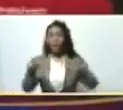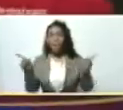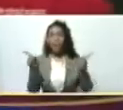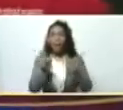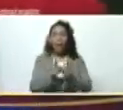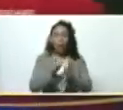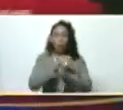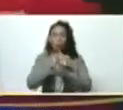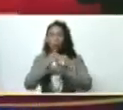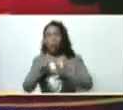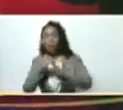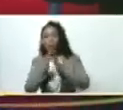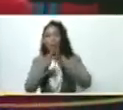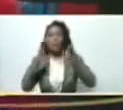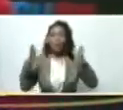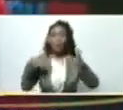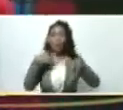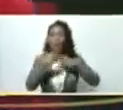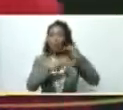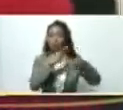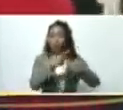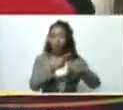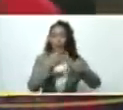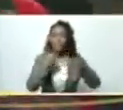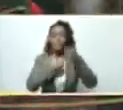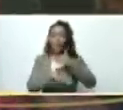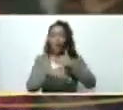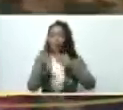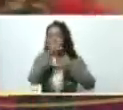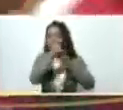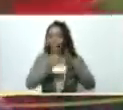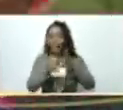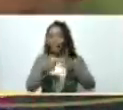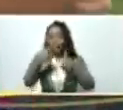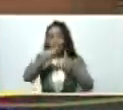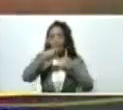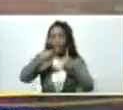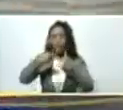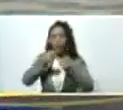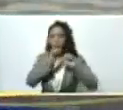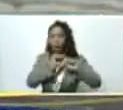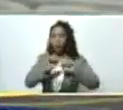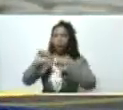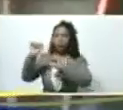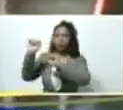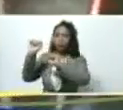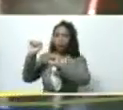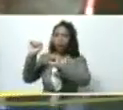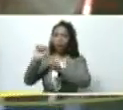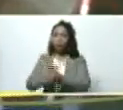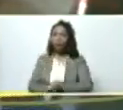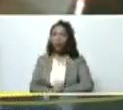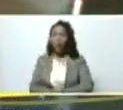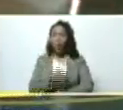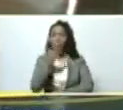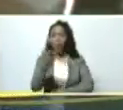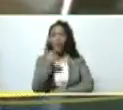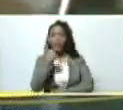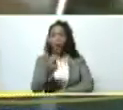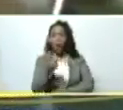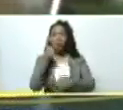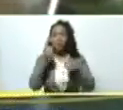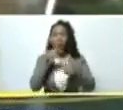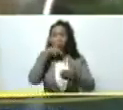mediano y grandes productores vamos para la línea fértil mi comandante como usted bien lo acaba de nombrar